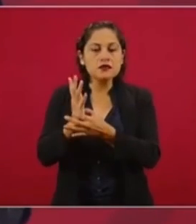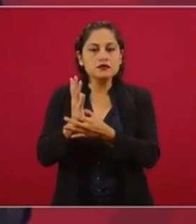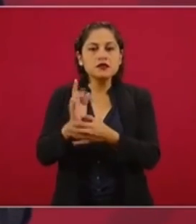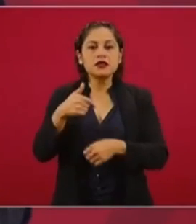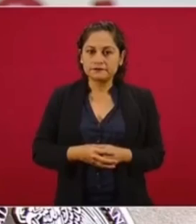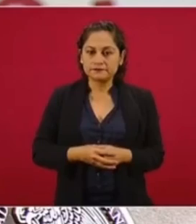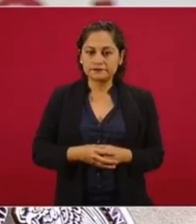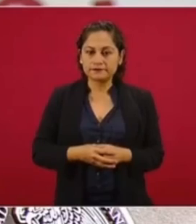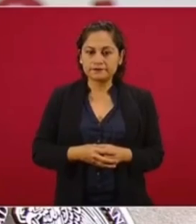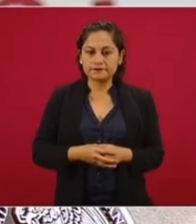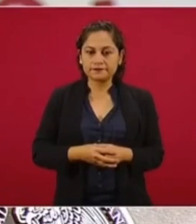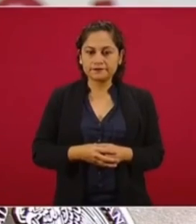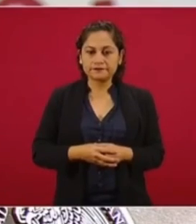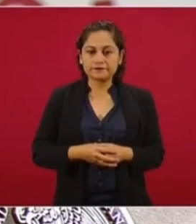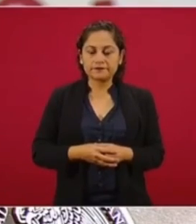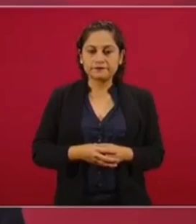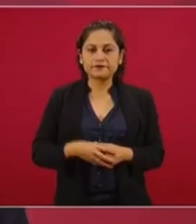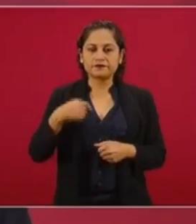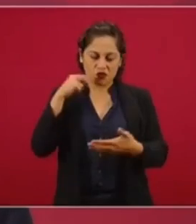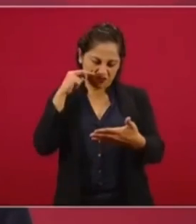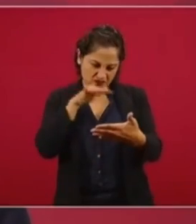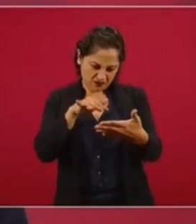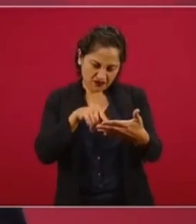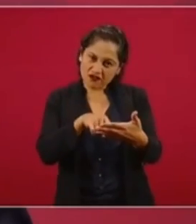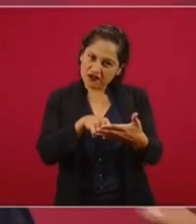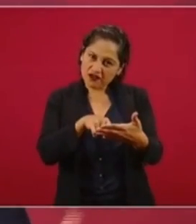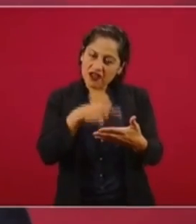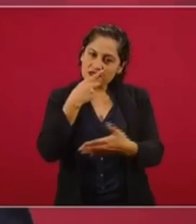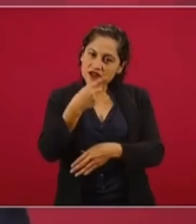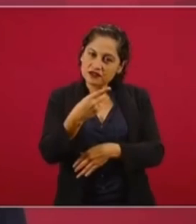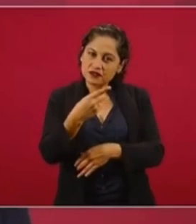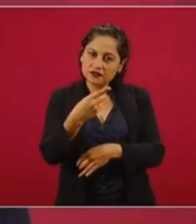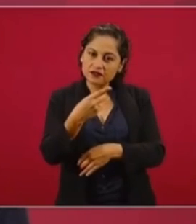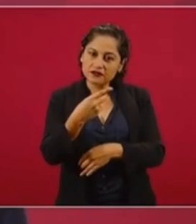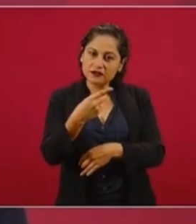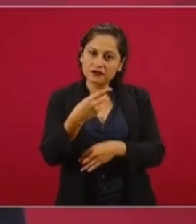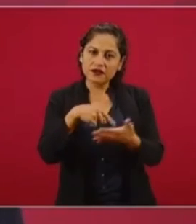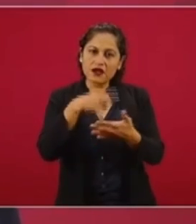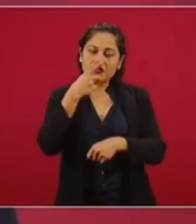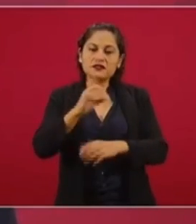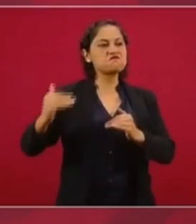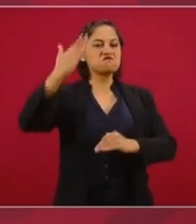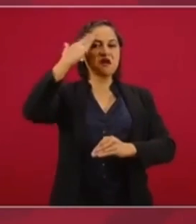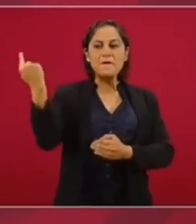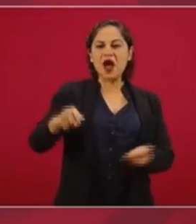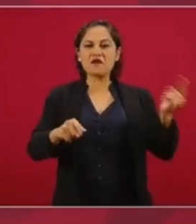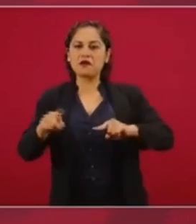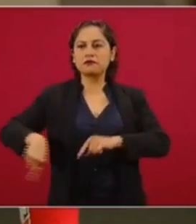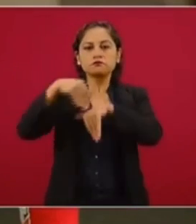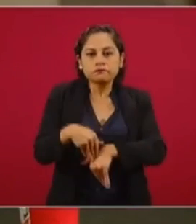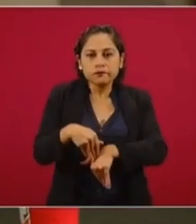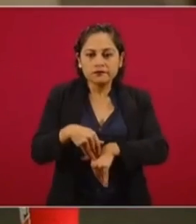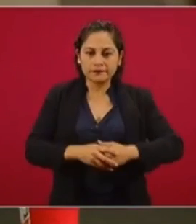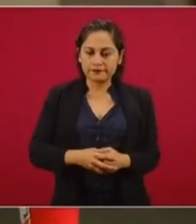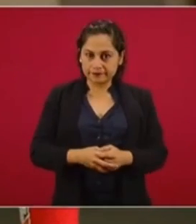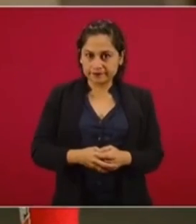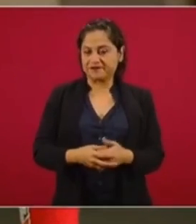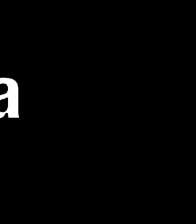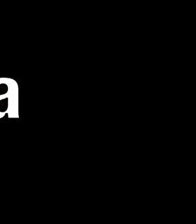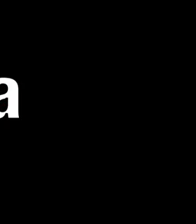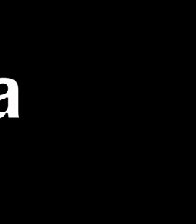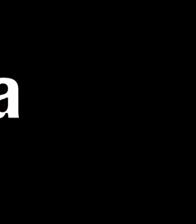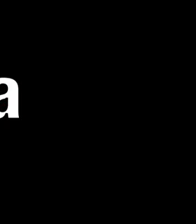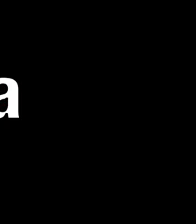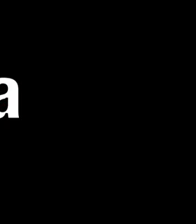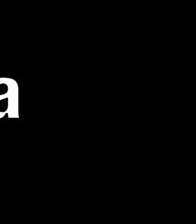la Corte. Y otro mensaje en el sentido de que ya el Ejecutivo es el poder de los poderes. Nada. Exageración.